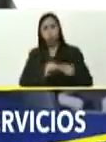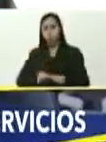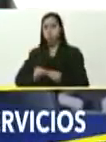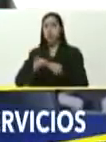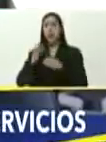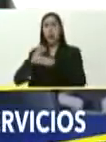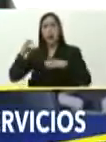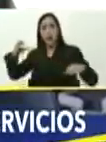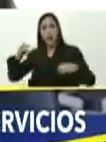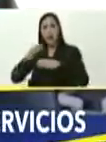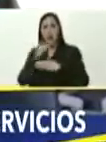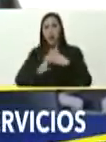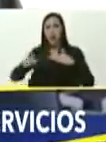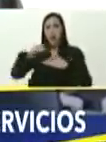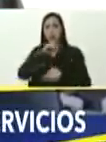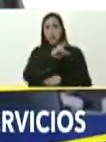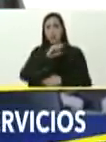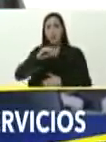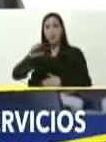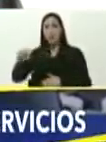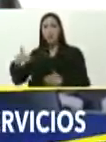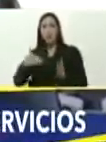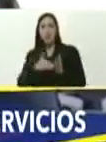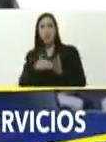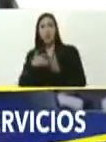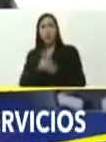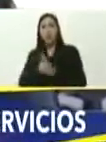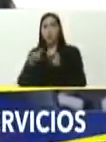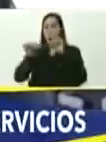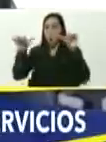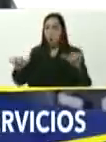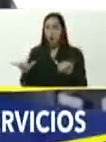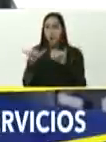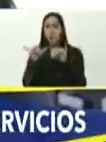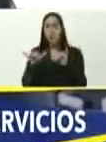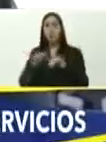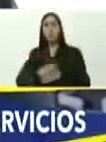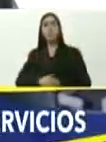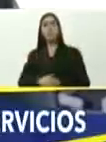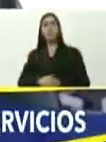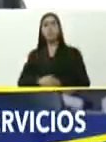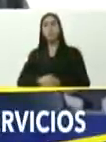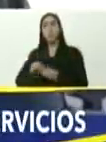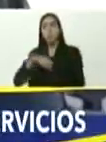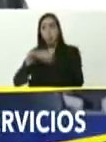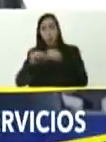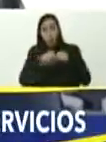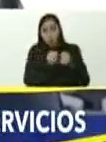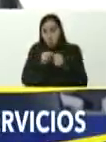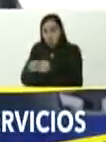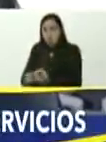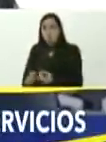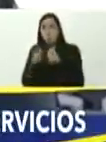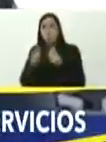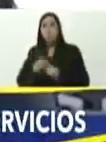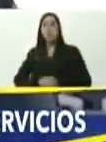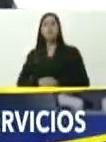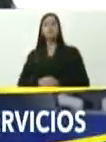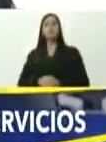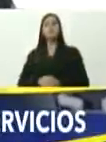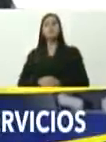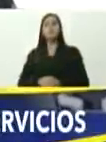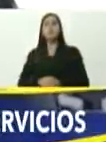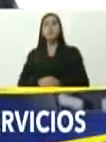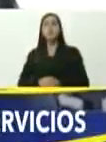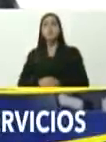estaríamos por encima, de las 1100 unidades, del sistema, Yutón, muchas de ellas, con fallas mayores, muchas de ellas, recuperadas, con